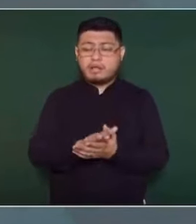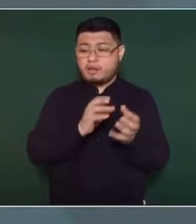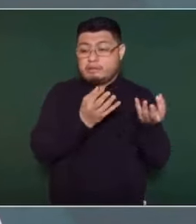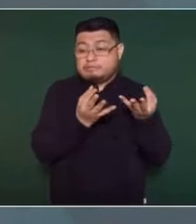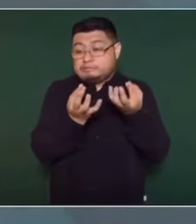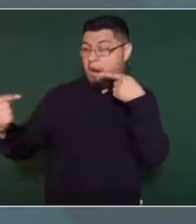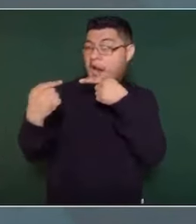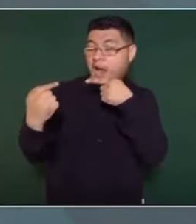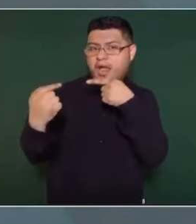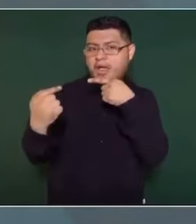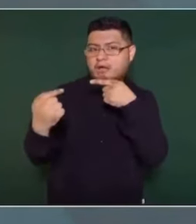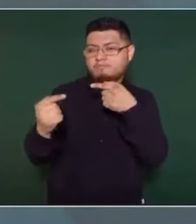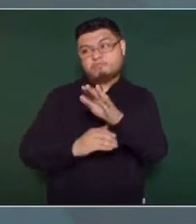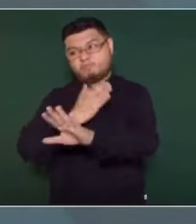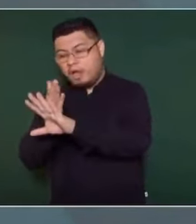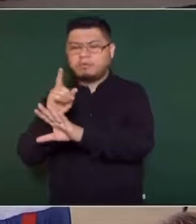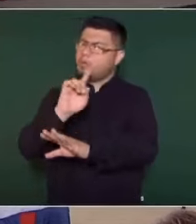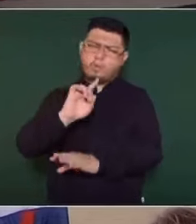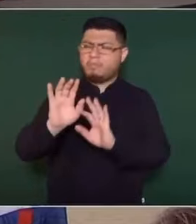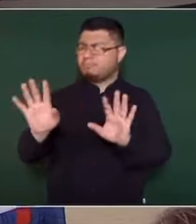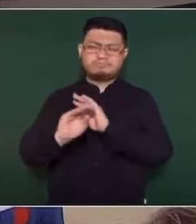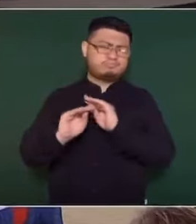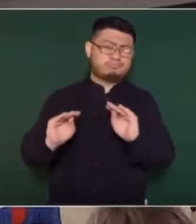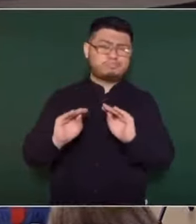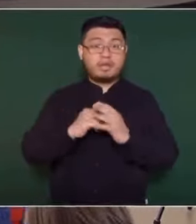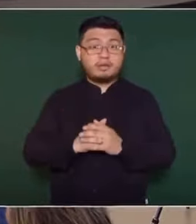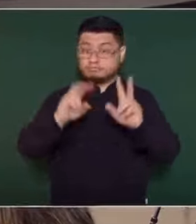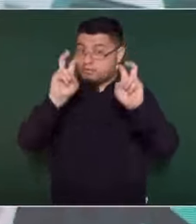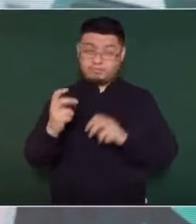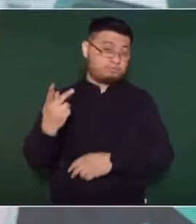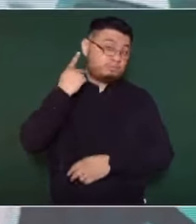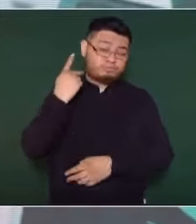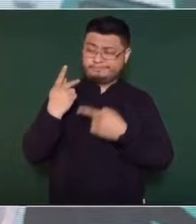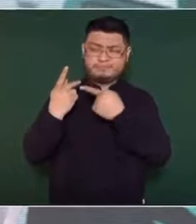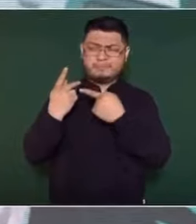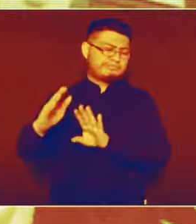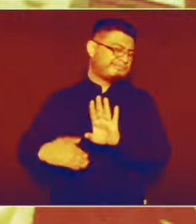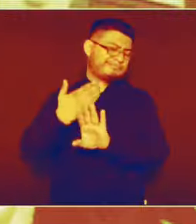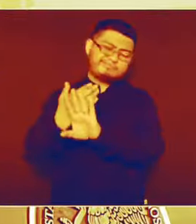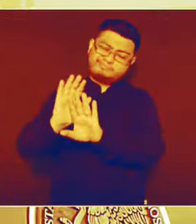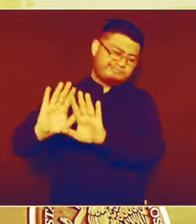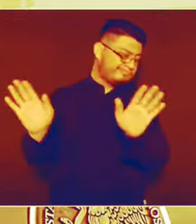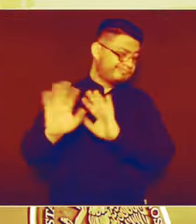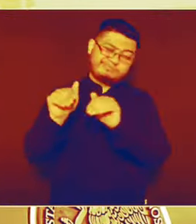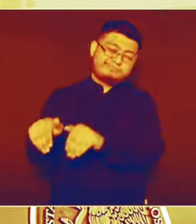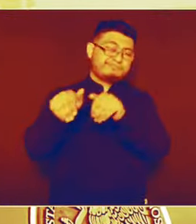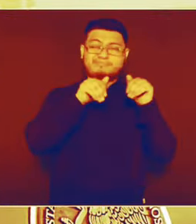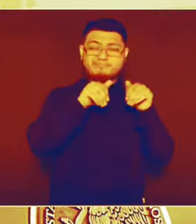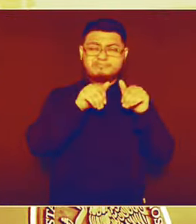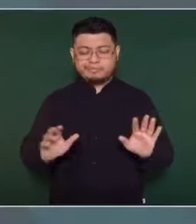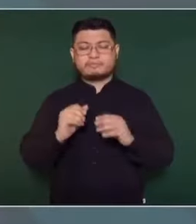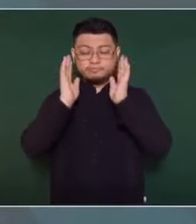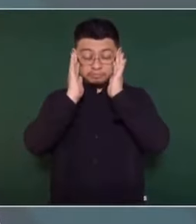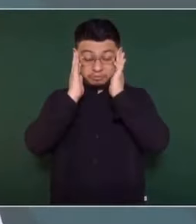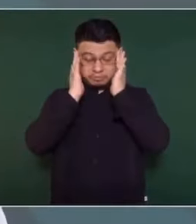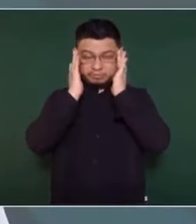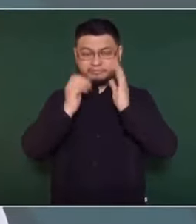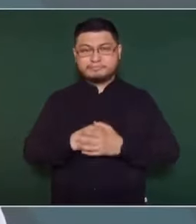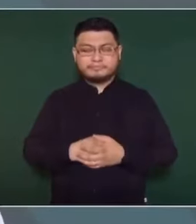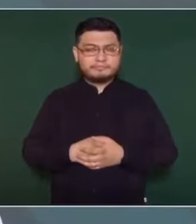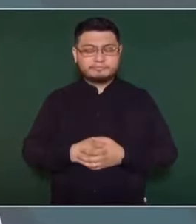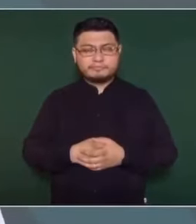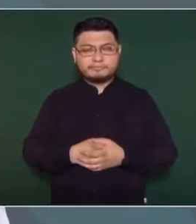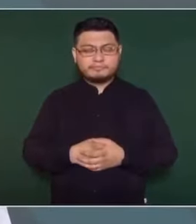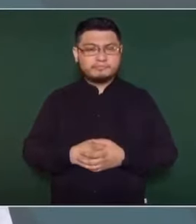ninguna provocación. Que es eficaz políticamente la no violencia, la resistencia civil pacífica. No hay